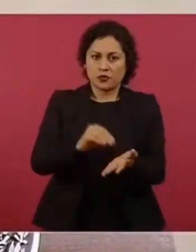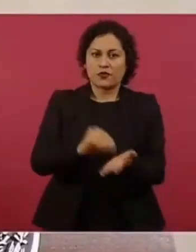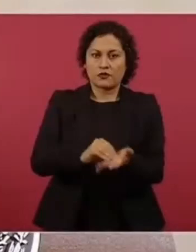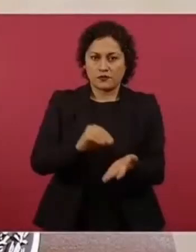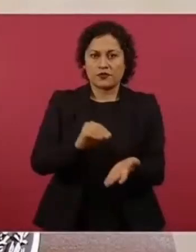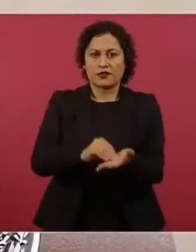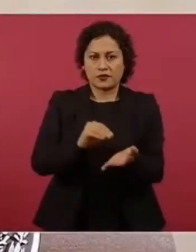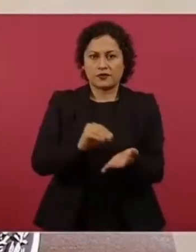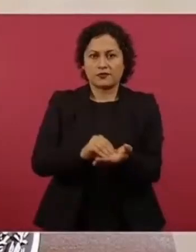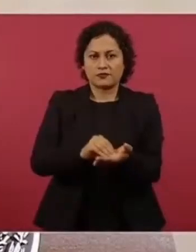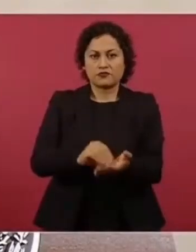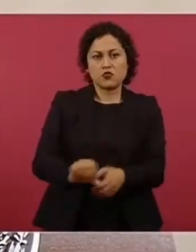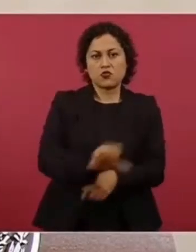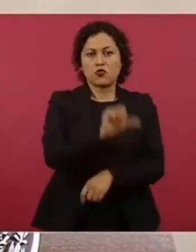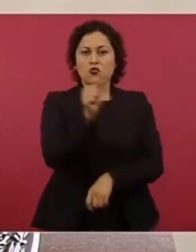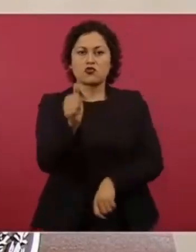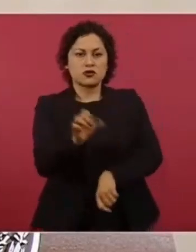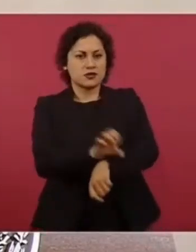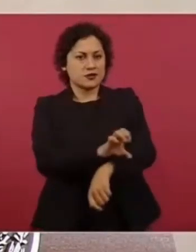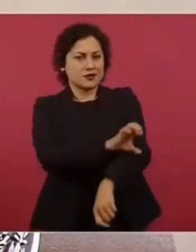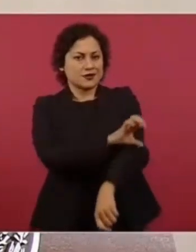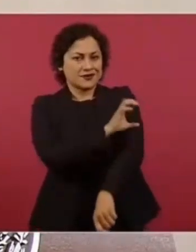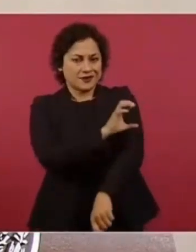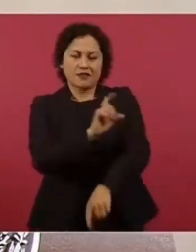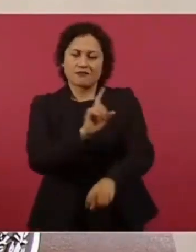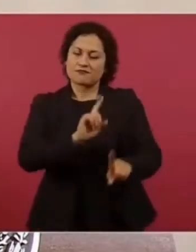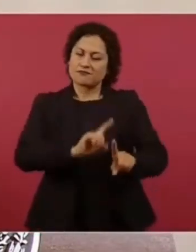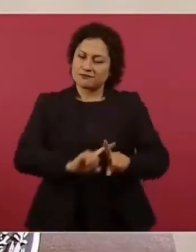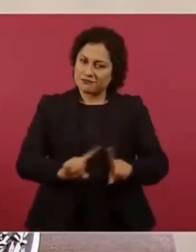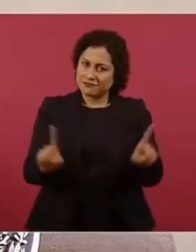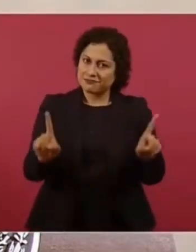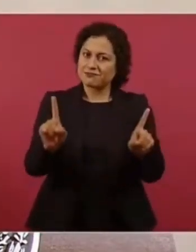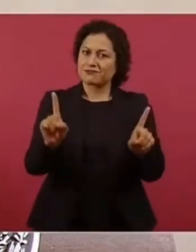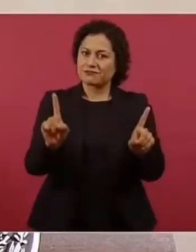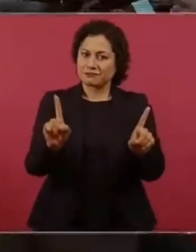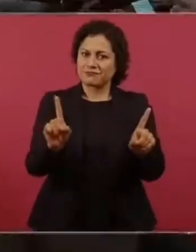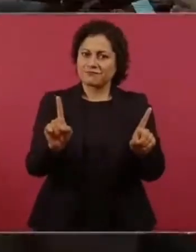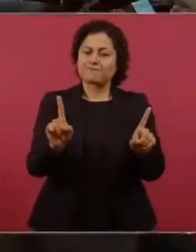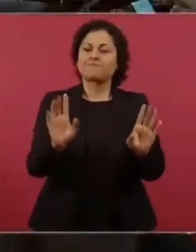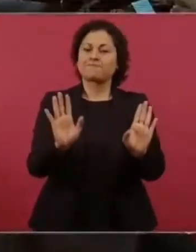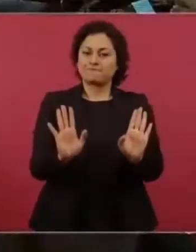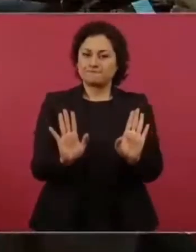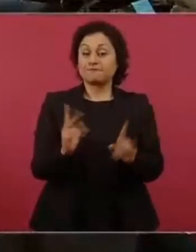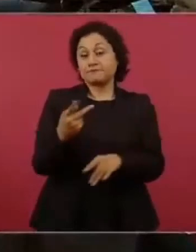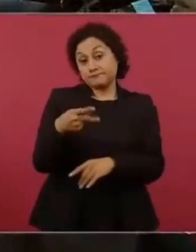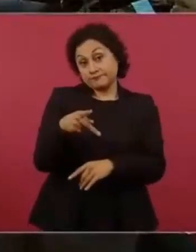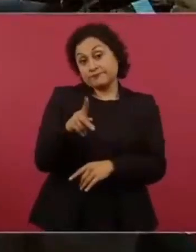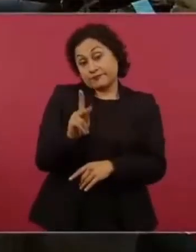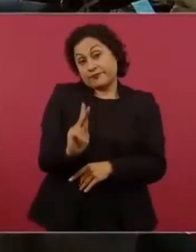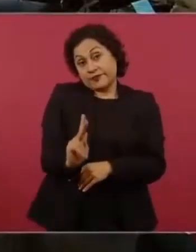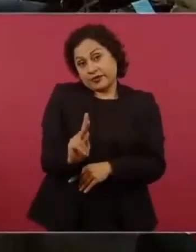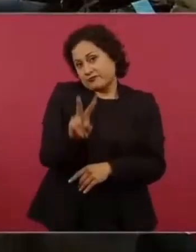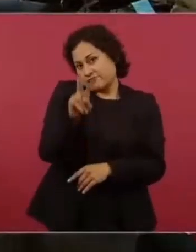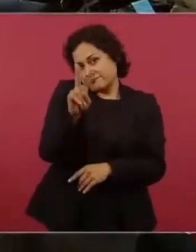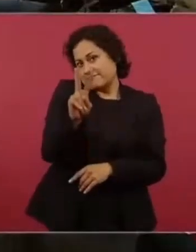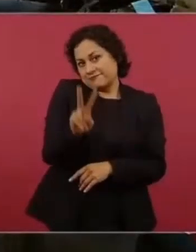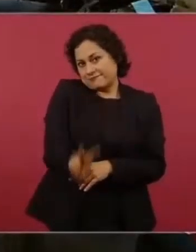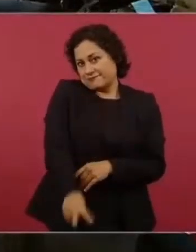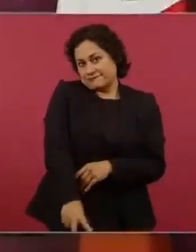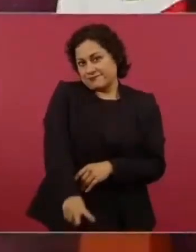Y no es lo mismo tener petróleo que no tenerlo,